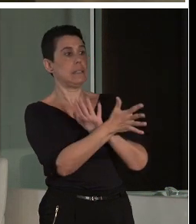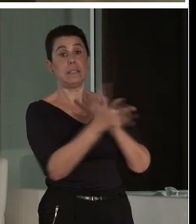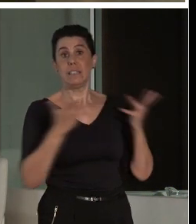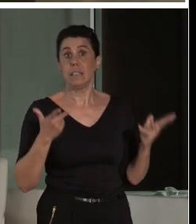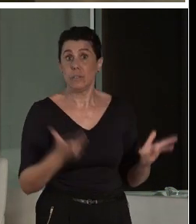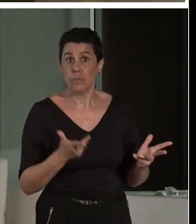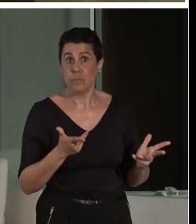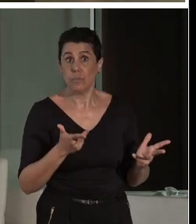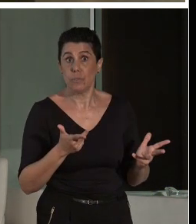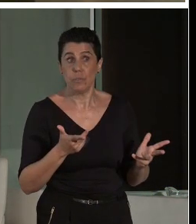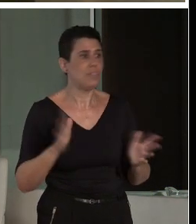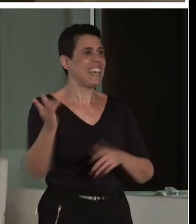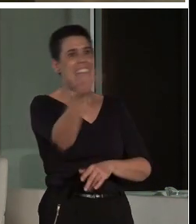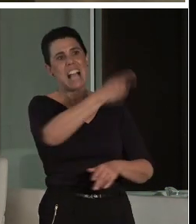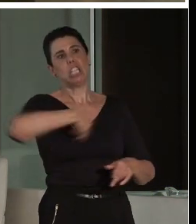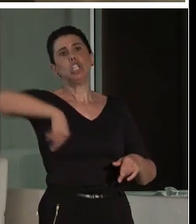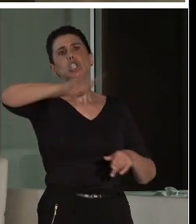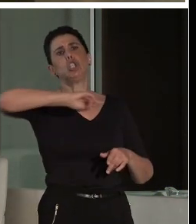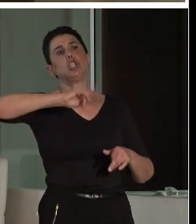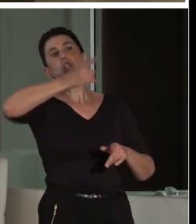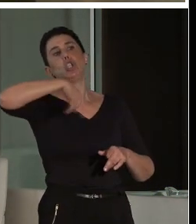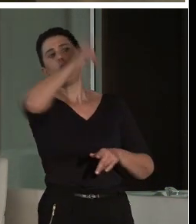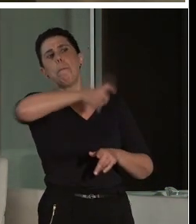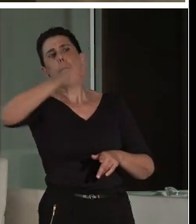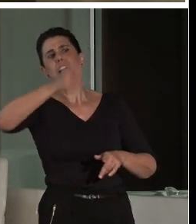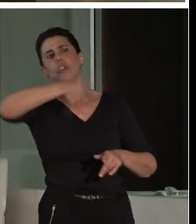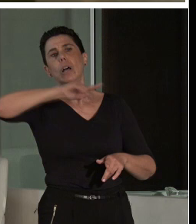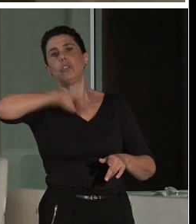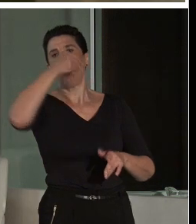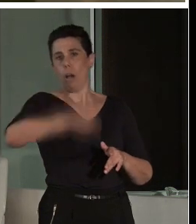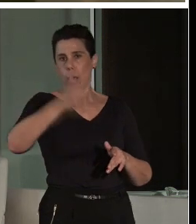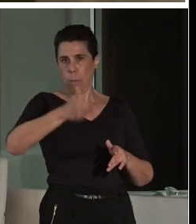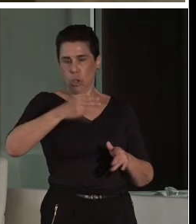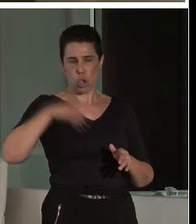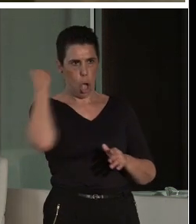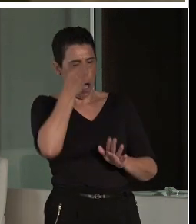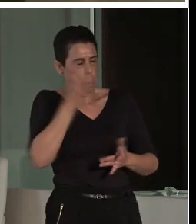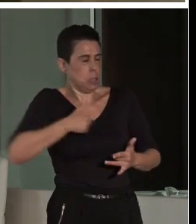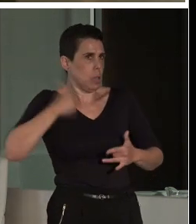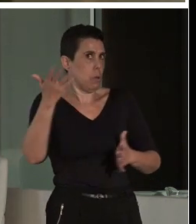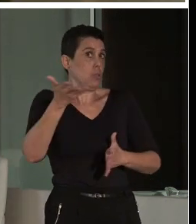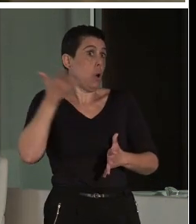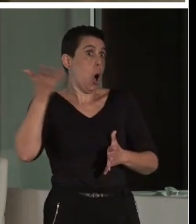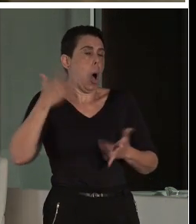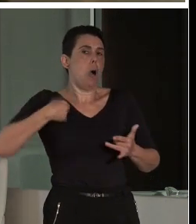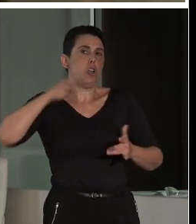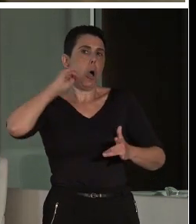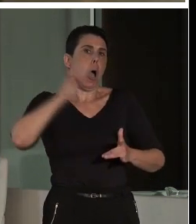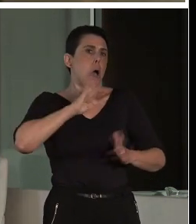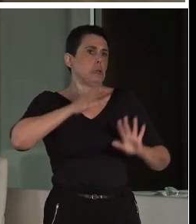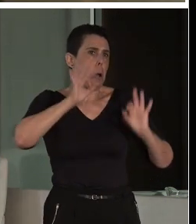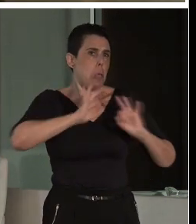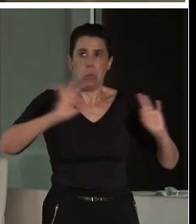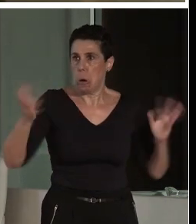tiene que importarnos, todo el mundo. Y claro, nos pensamos que somos unos privilegiados. Decimos, bueno, claro, como yo no soy sordo, como yo